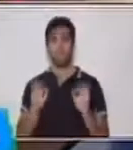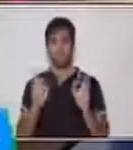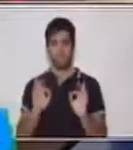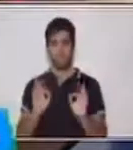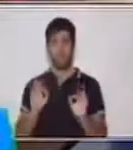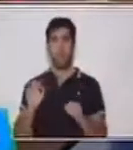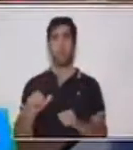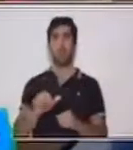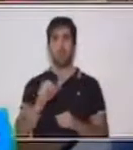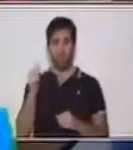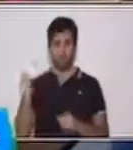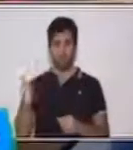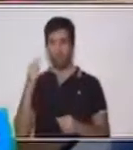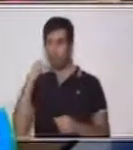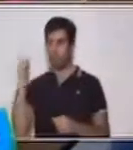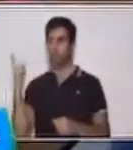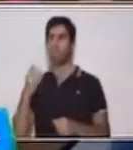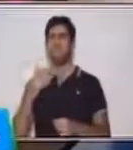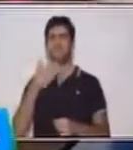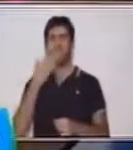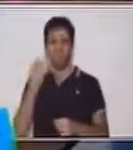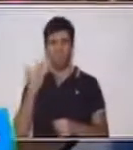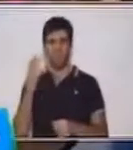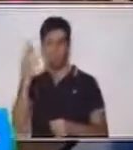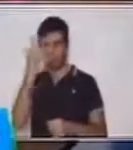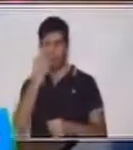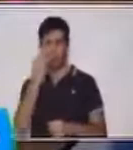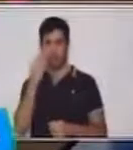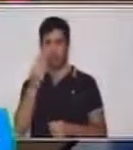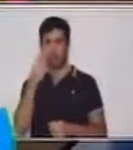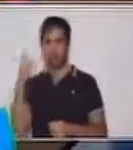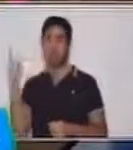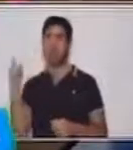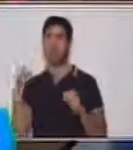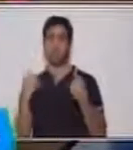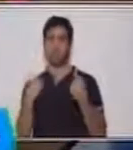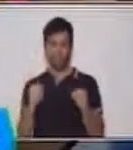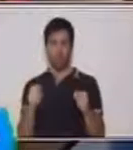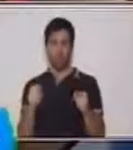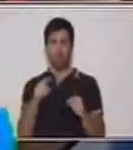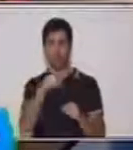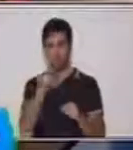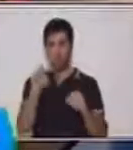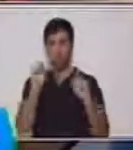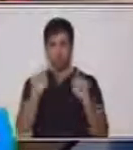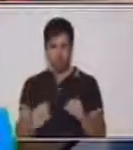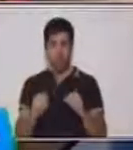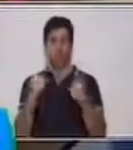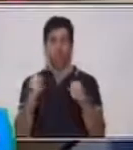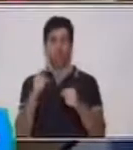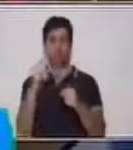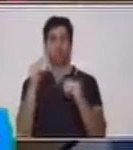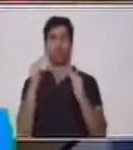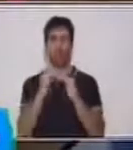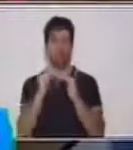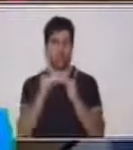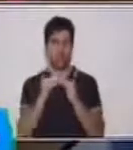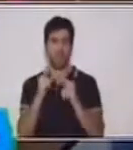ven qué fácil esta actividad, es muy bonita. La pueden trabajar y ensayar con el material que tengan.